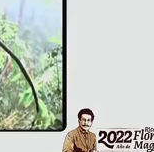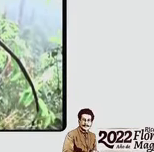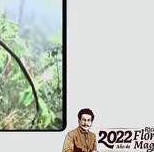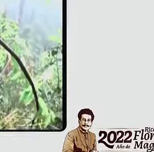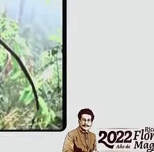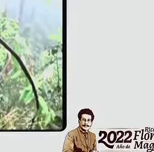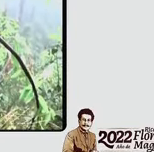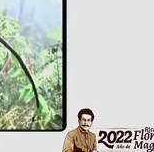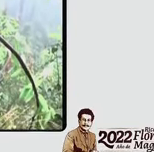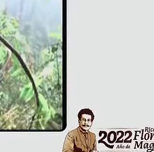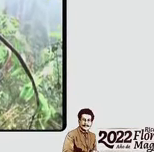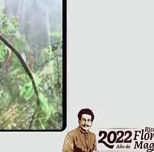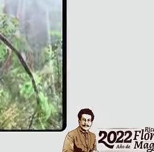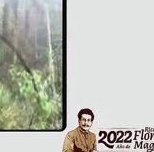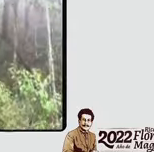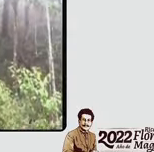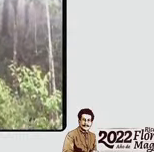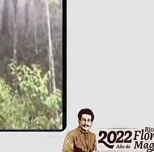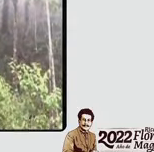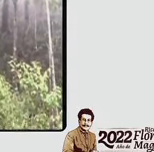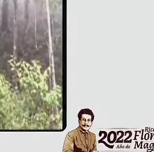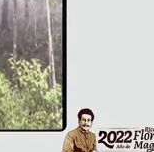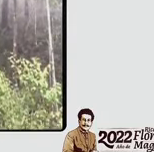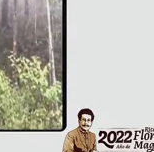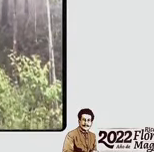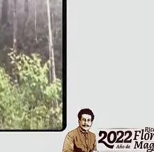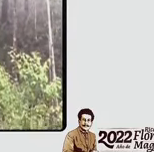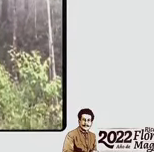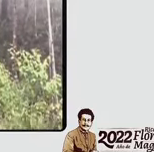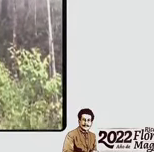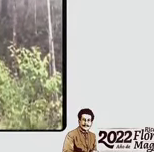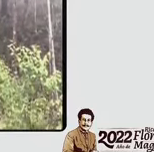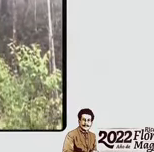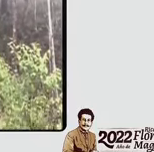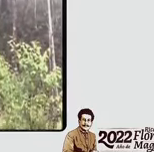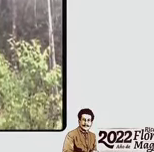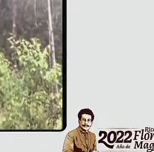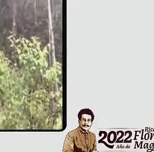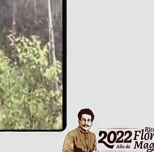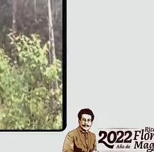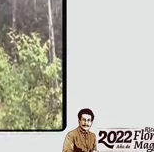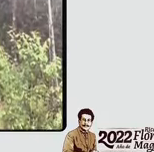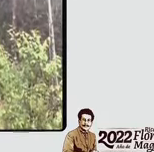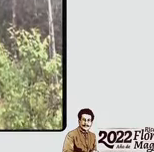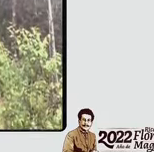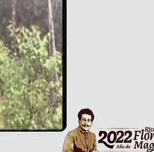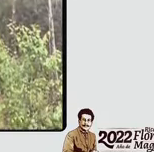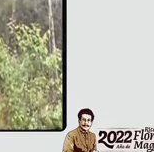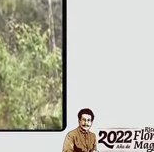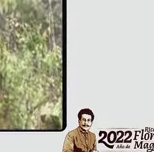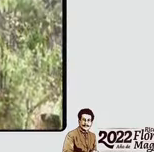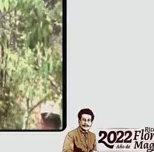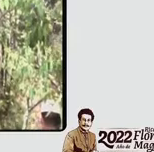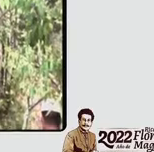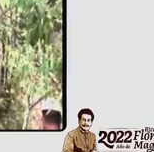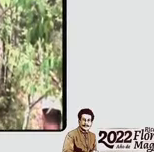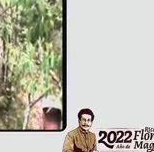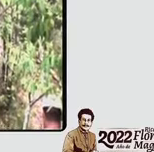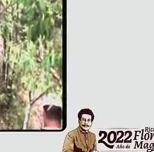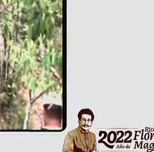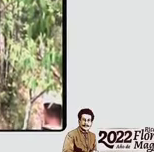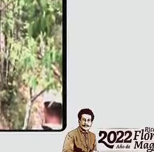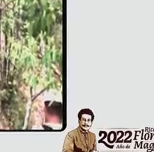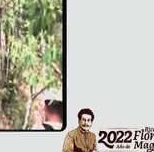rescatado 62 elementos. En lo que se refiere a la Secretaría de la Defensa Nacional, cuenta con dos subcentros